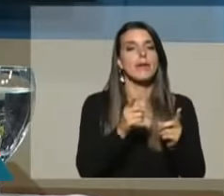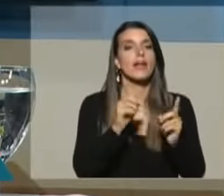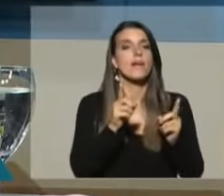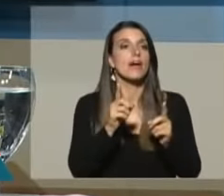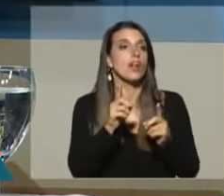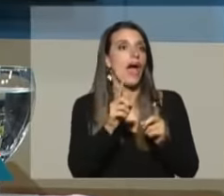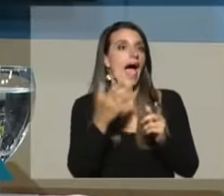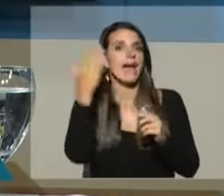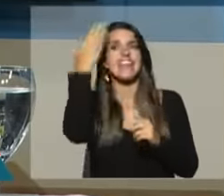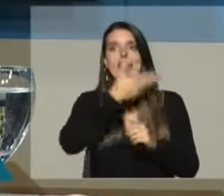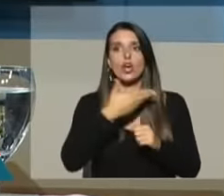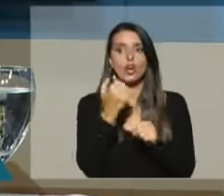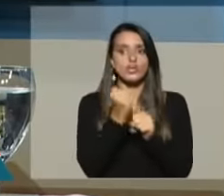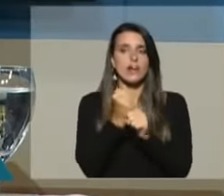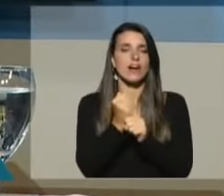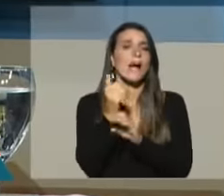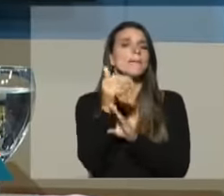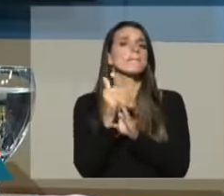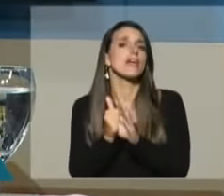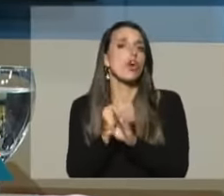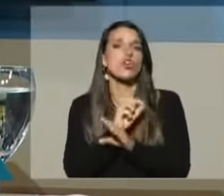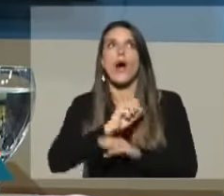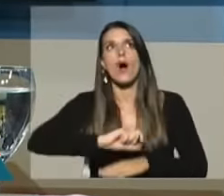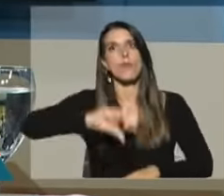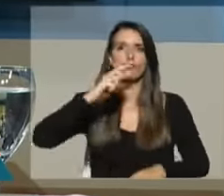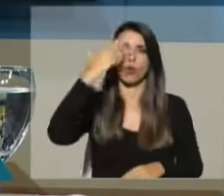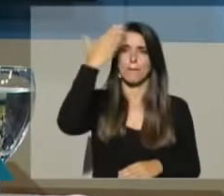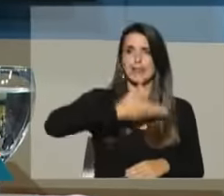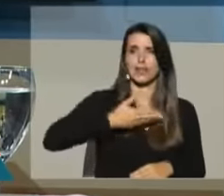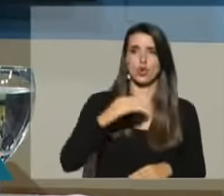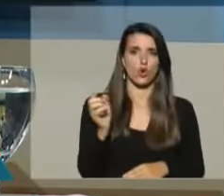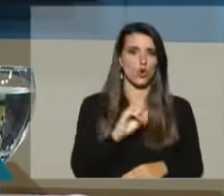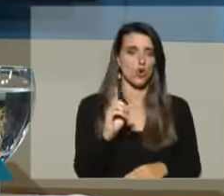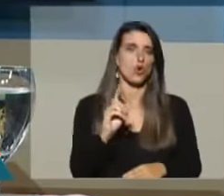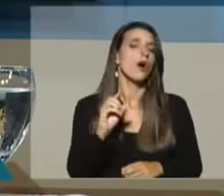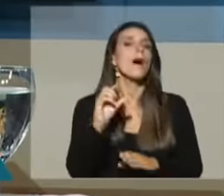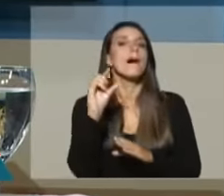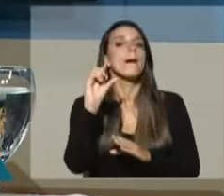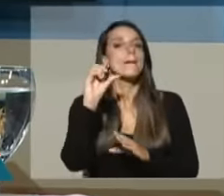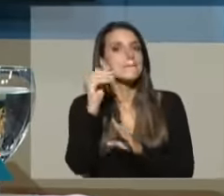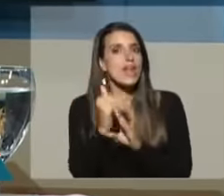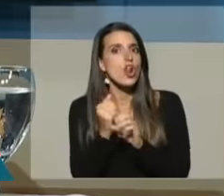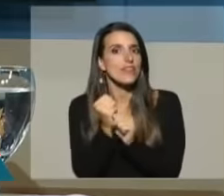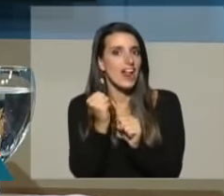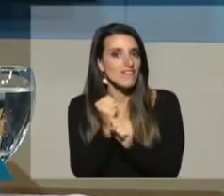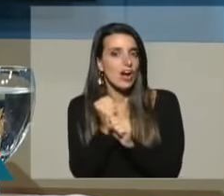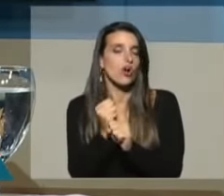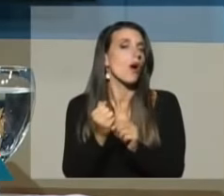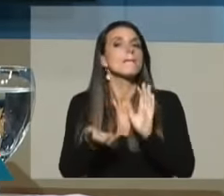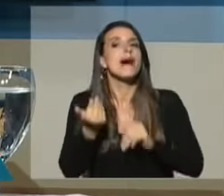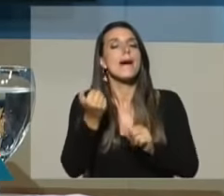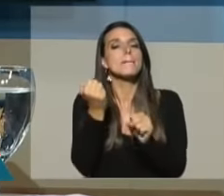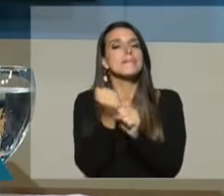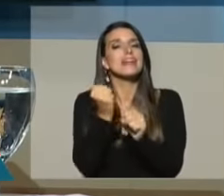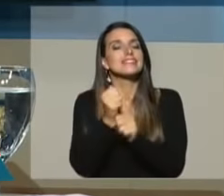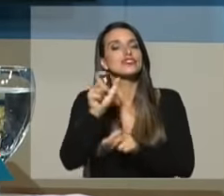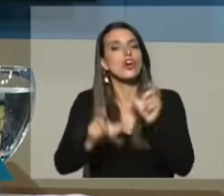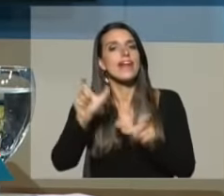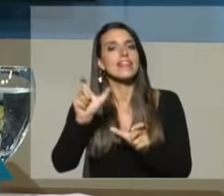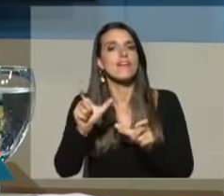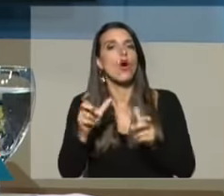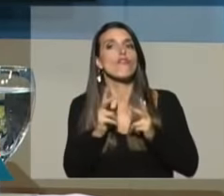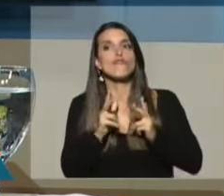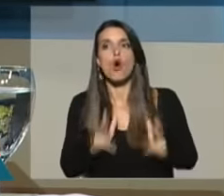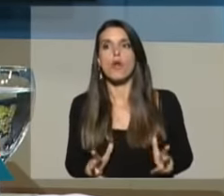informalidad, porque no aumentó la informalidad. Cayó la informalidad. Hay más gente trabajando en el mercado